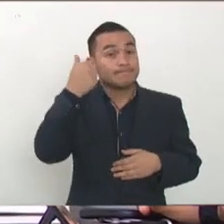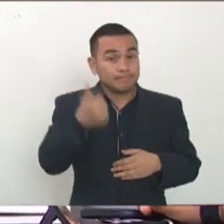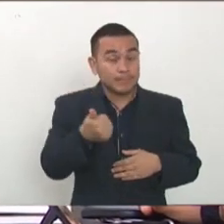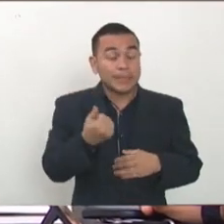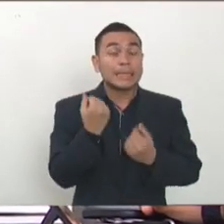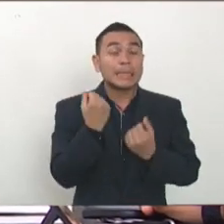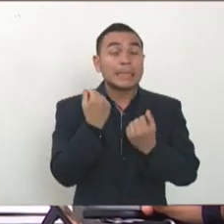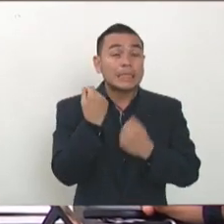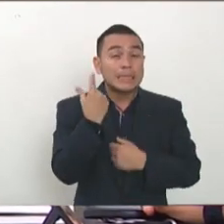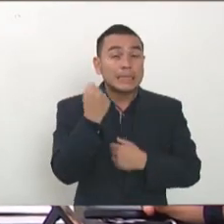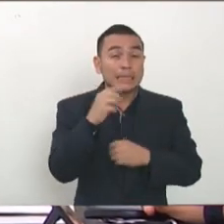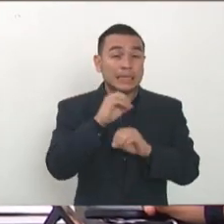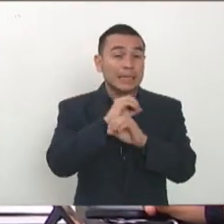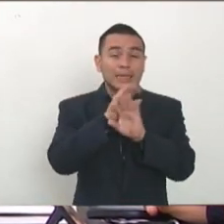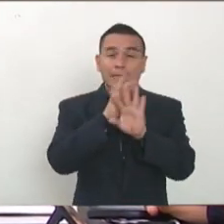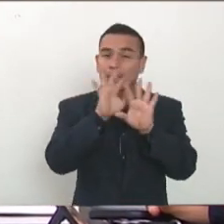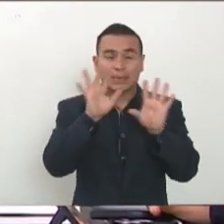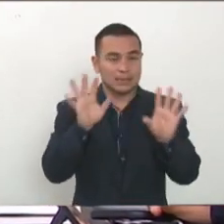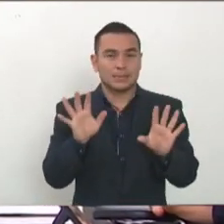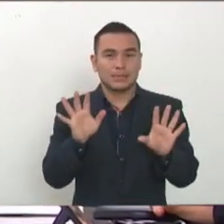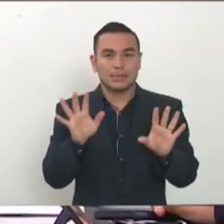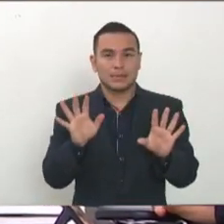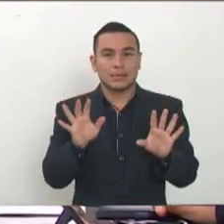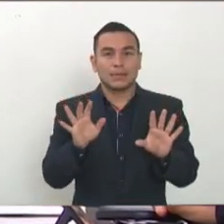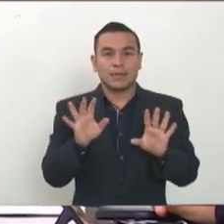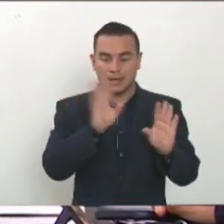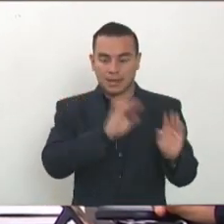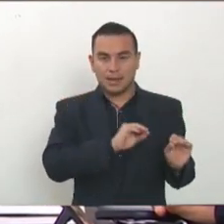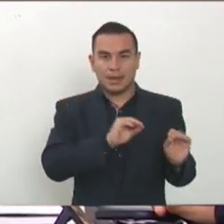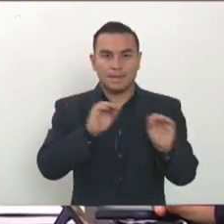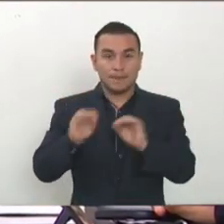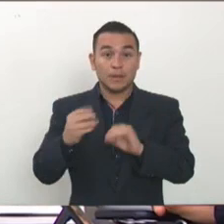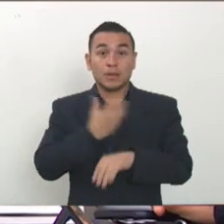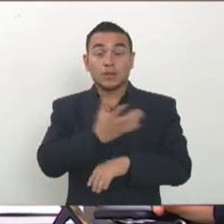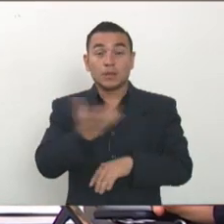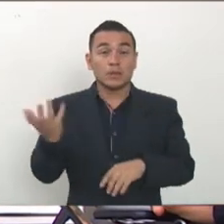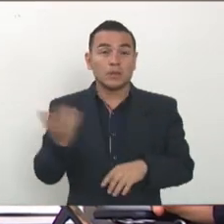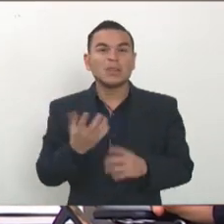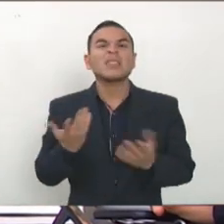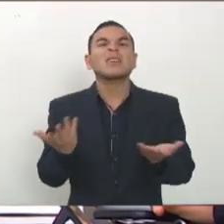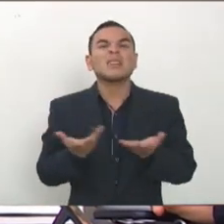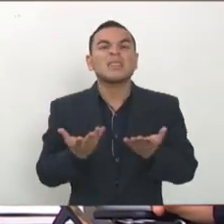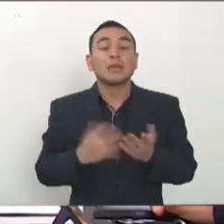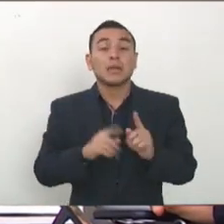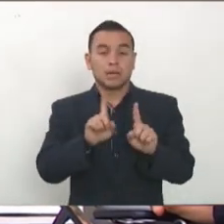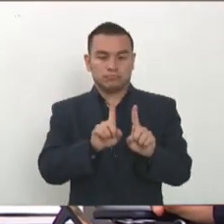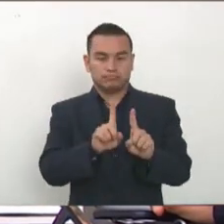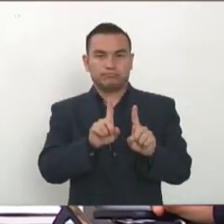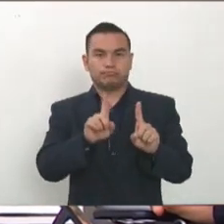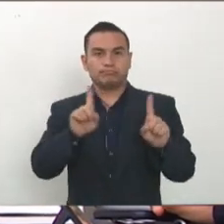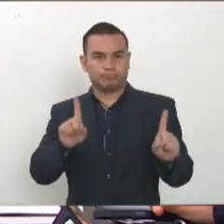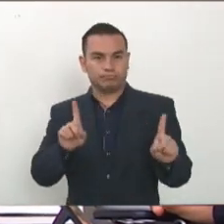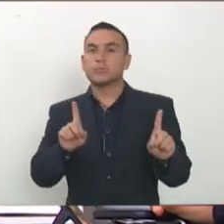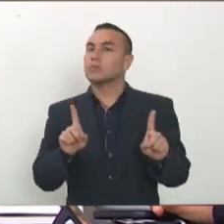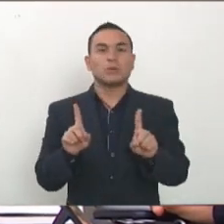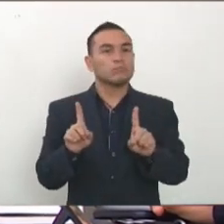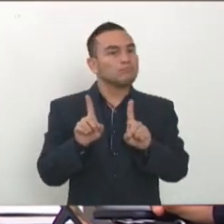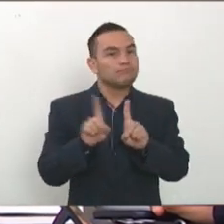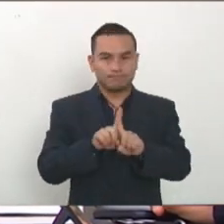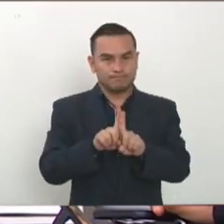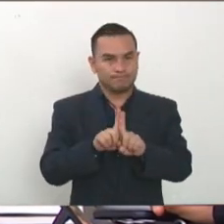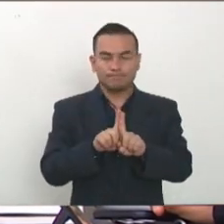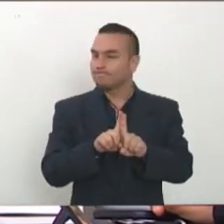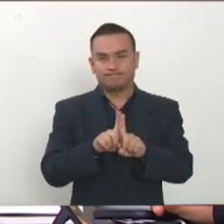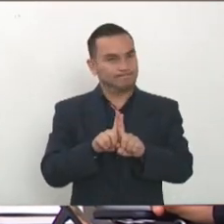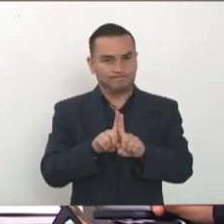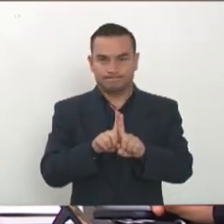entender, debemos de aplicar al máximo el distanciamiento social sin cortar nuestra capacidad de producir energía o de